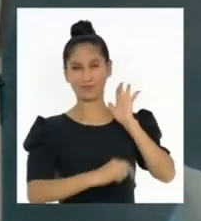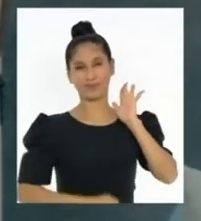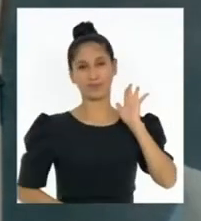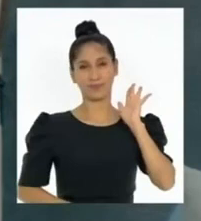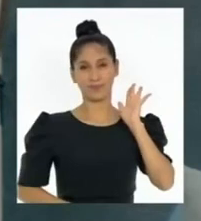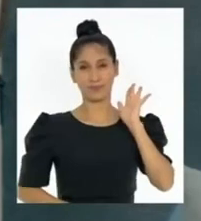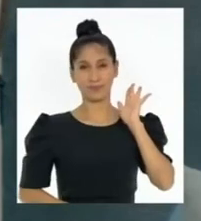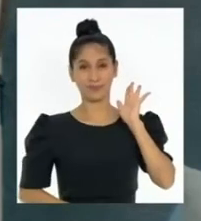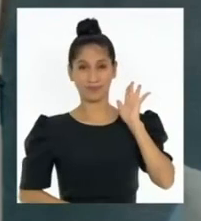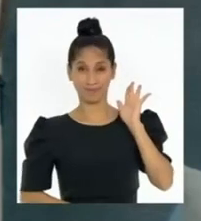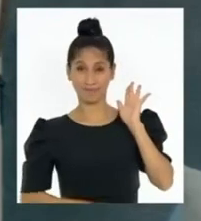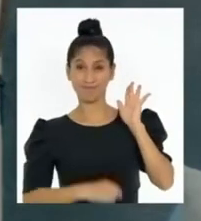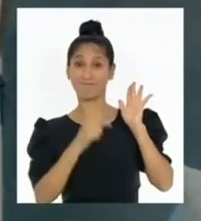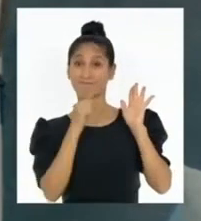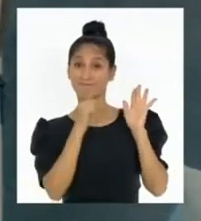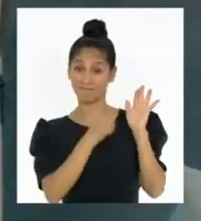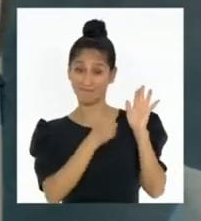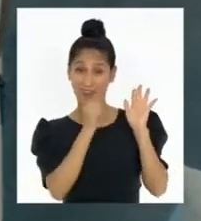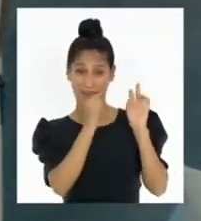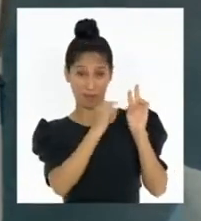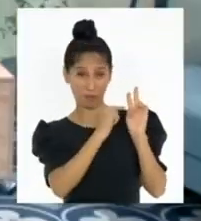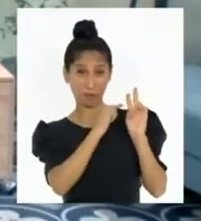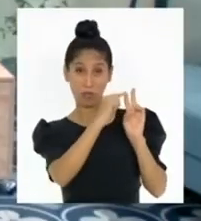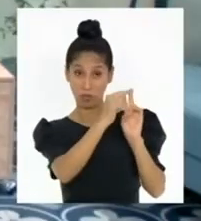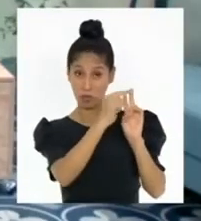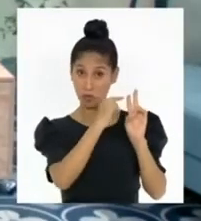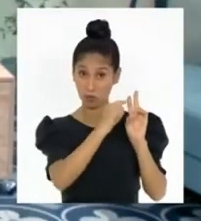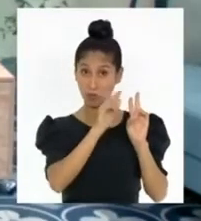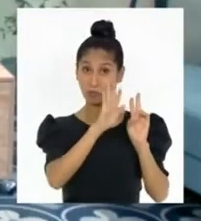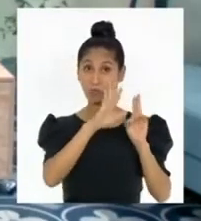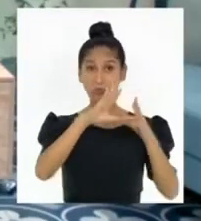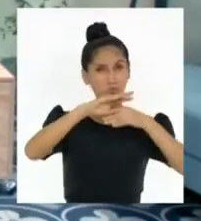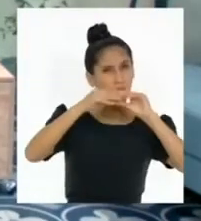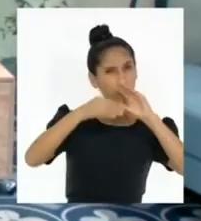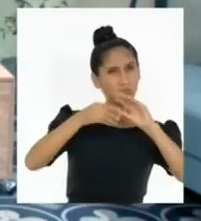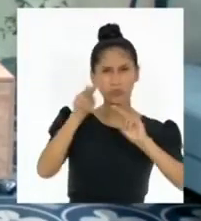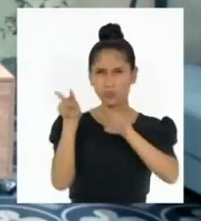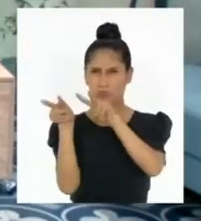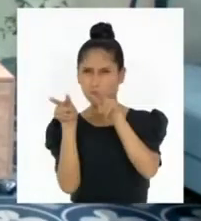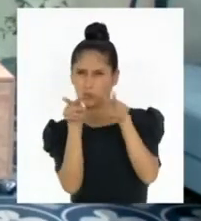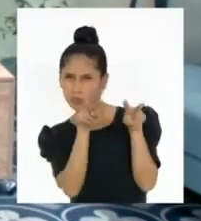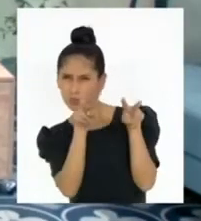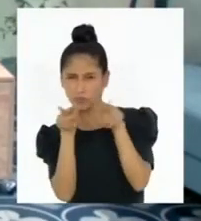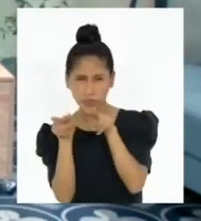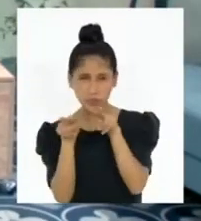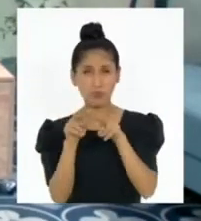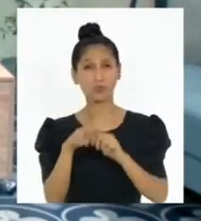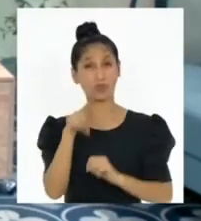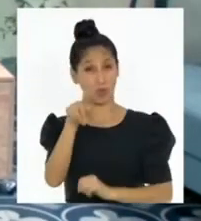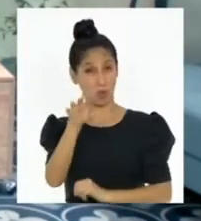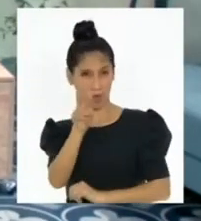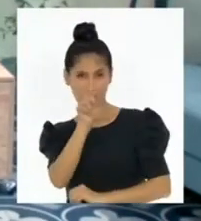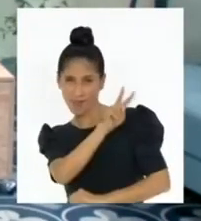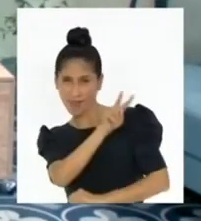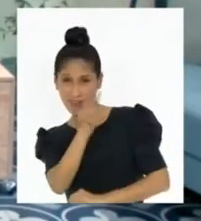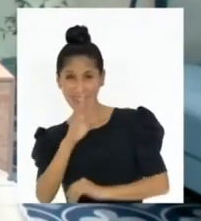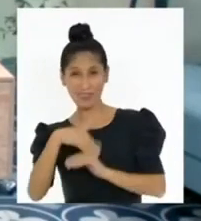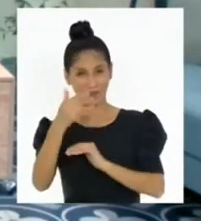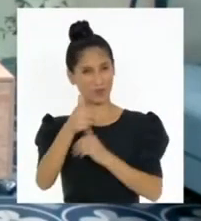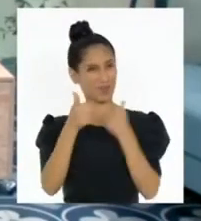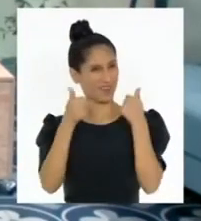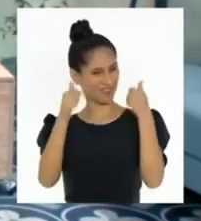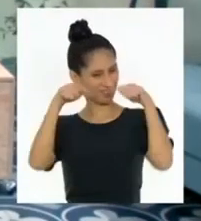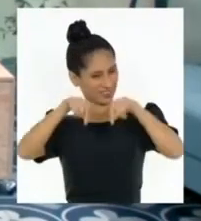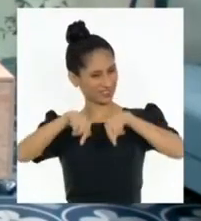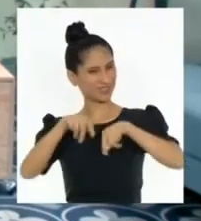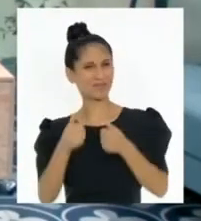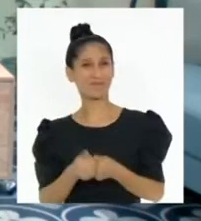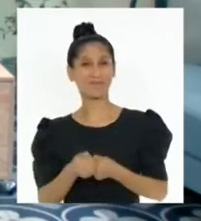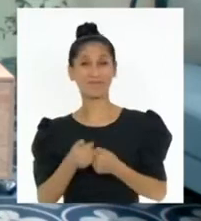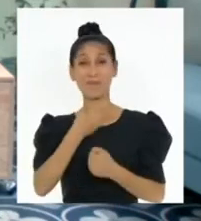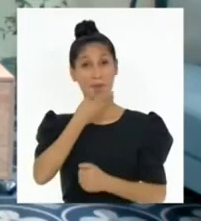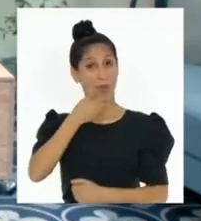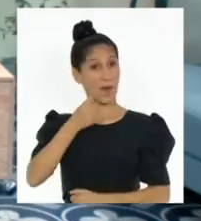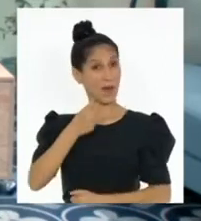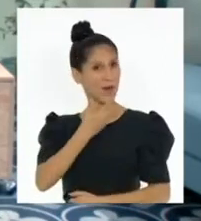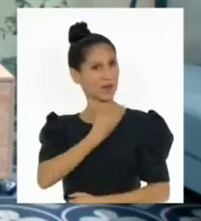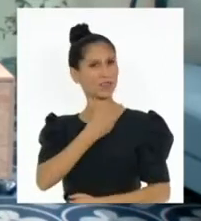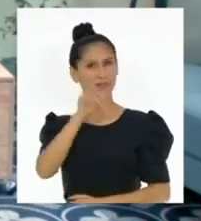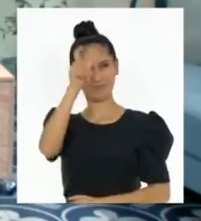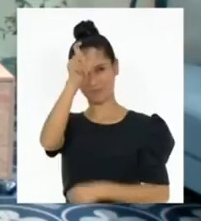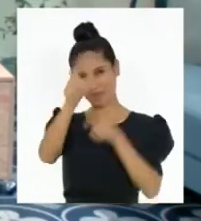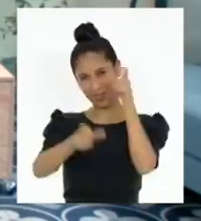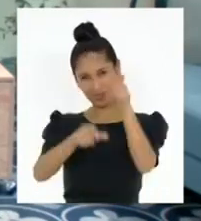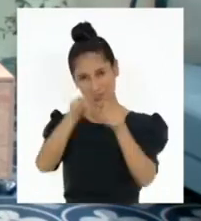.gov.pe. Solo haciéndolo seremos mejores ciudadanas y ciudadanos. Mejores peruanas y